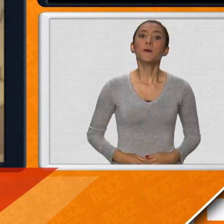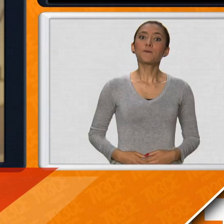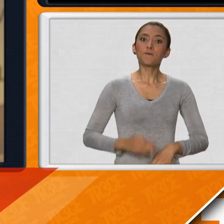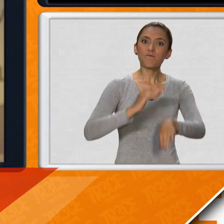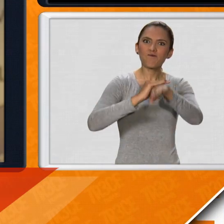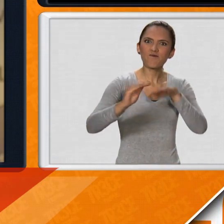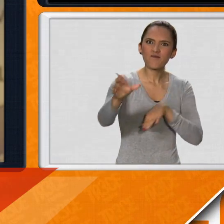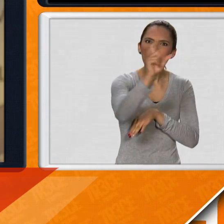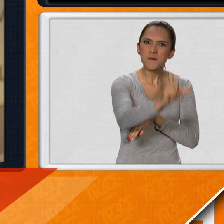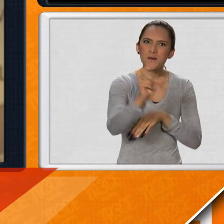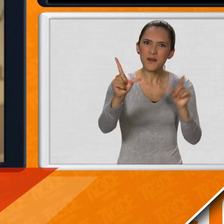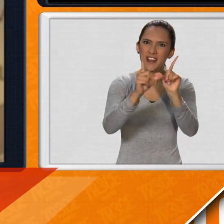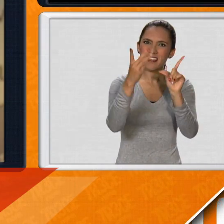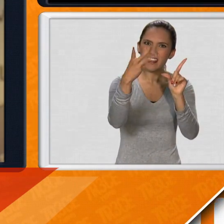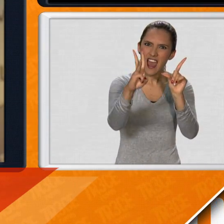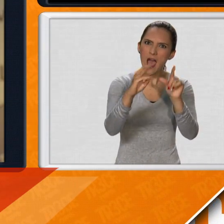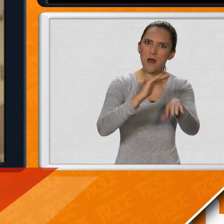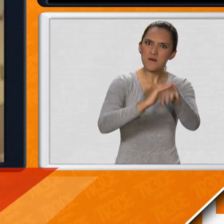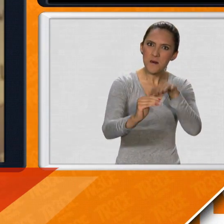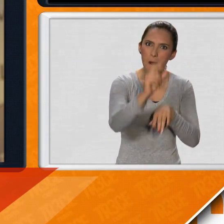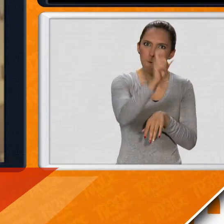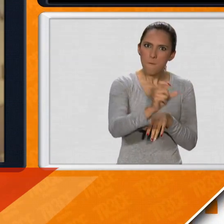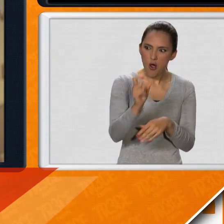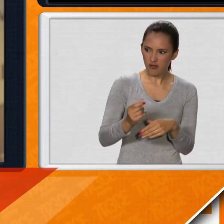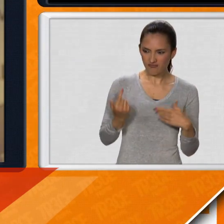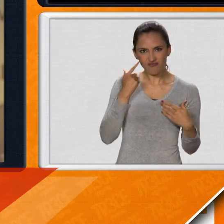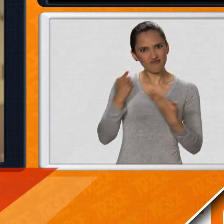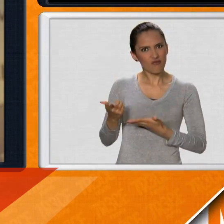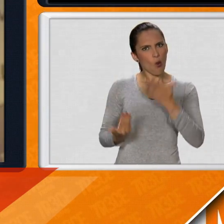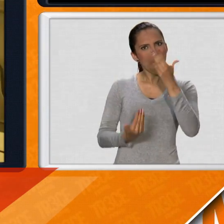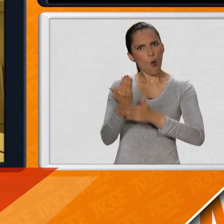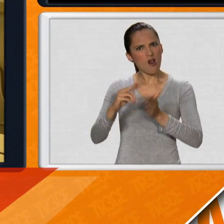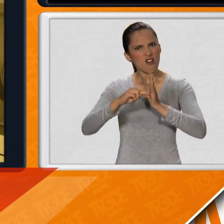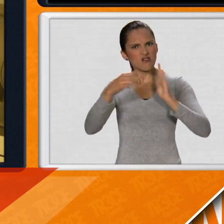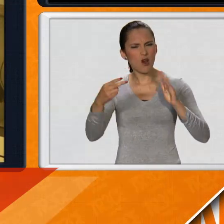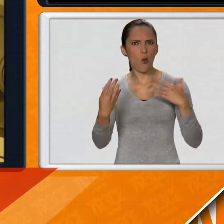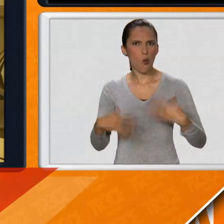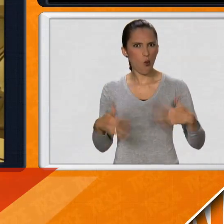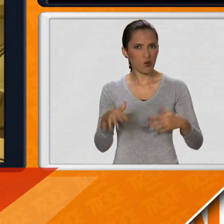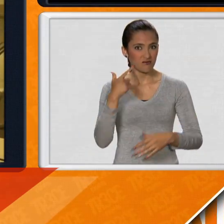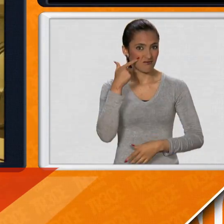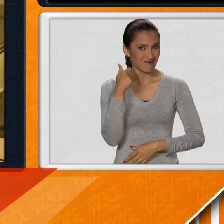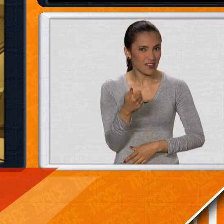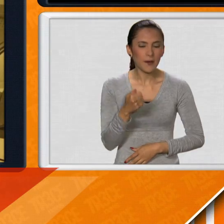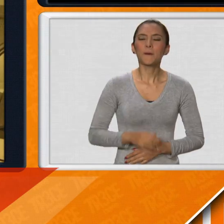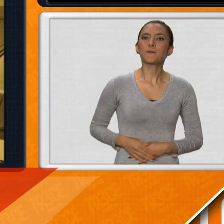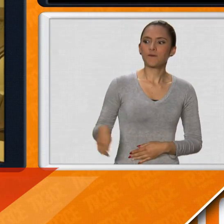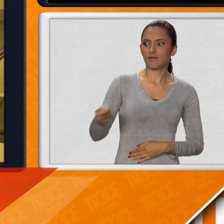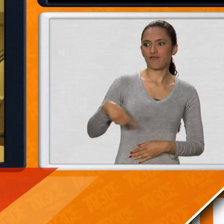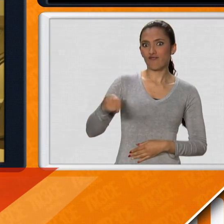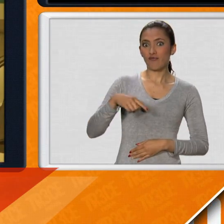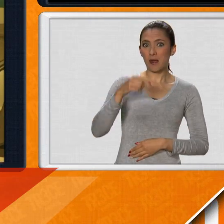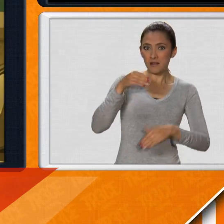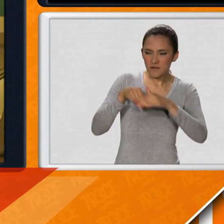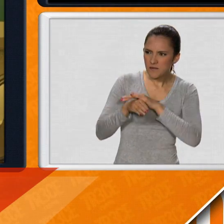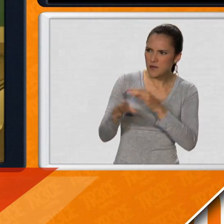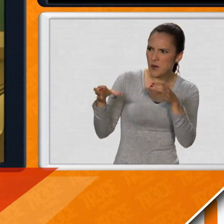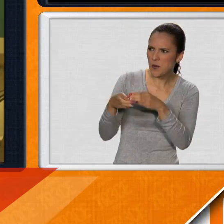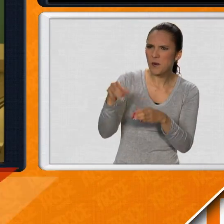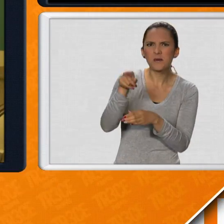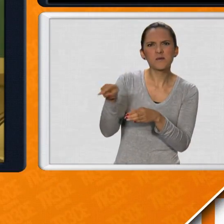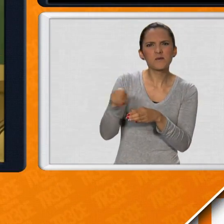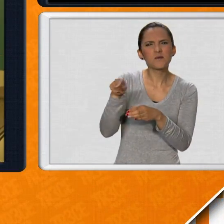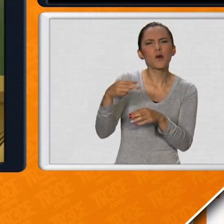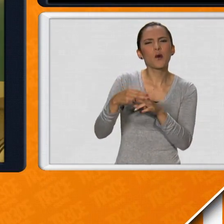efectivamente hagan parte de esta nueva mega tendencia de la realidad virtual. Por supuesto, de la mano del mejor equipo que van a poder encontrar para esta Navidad,